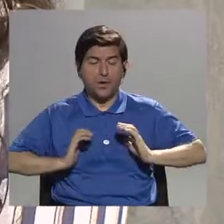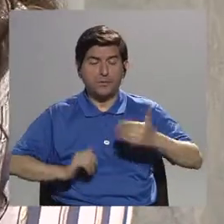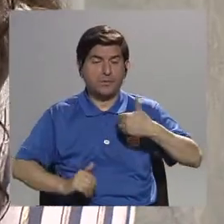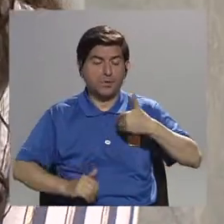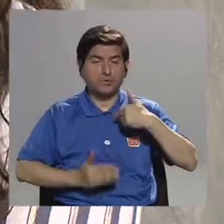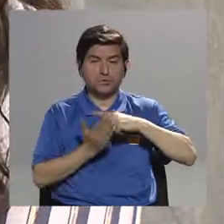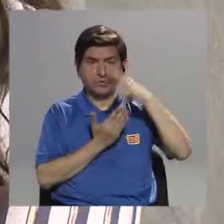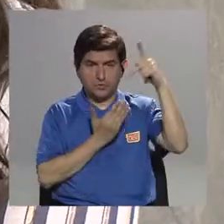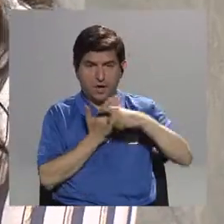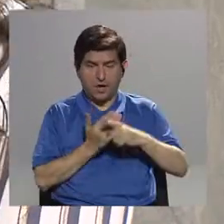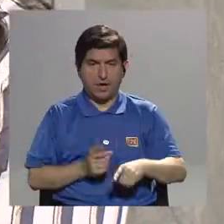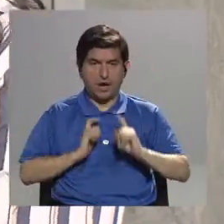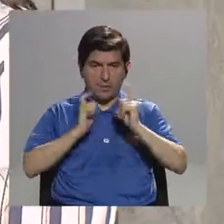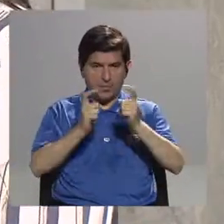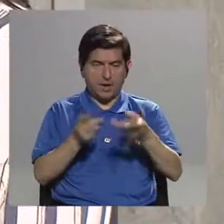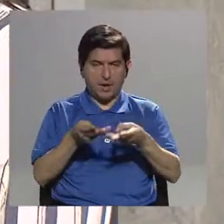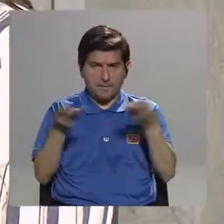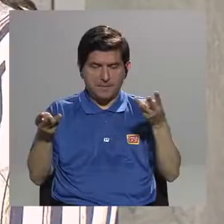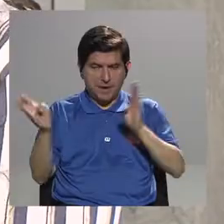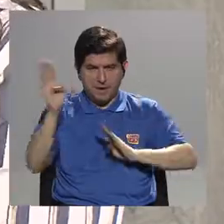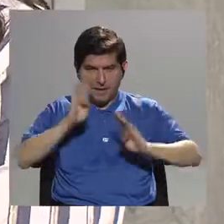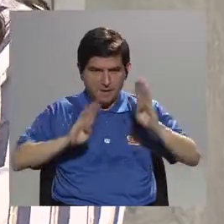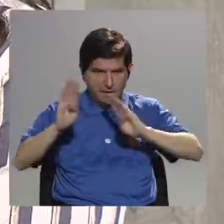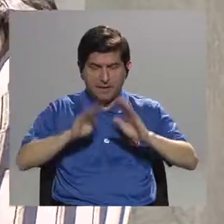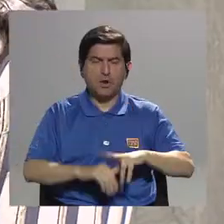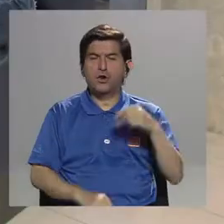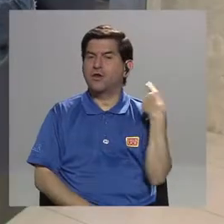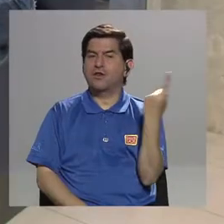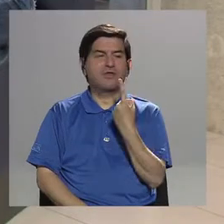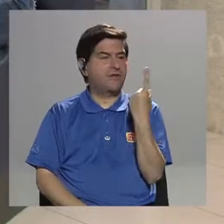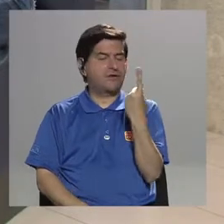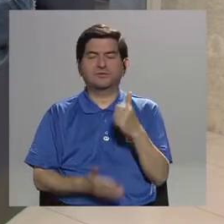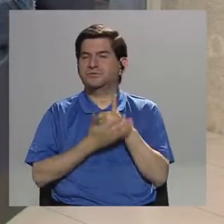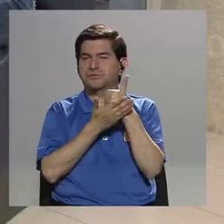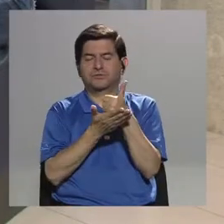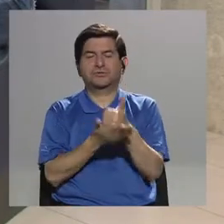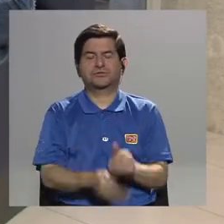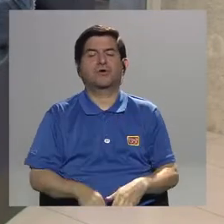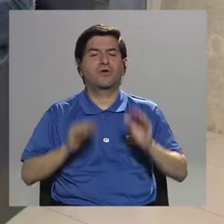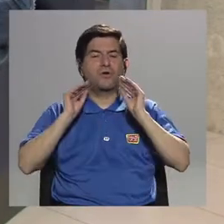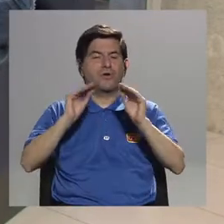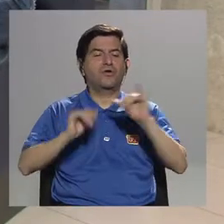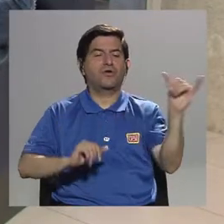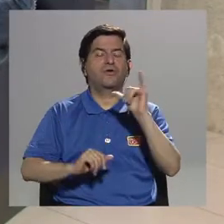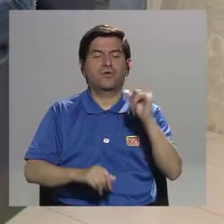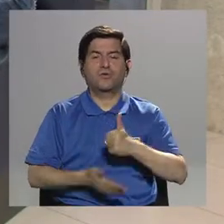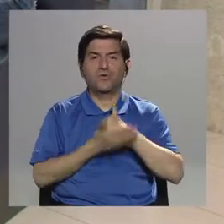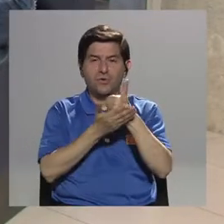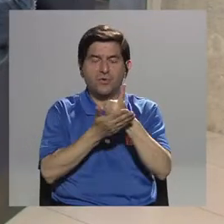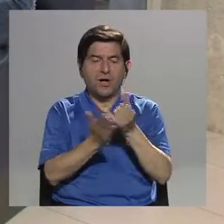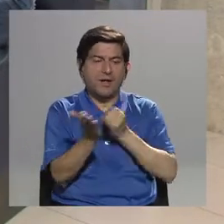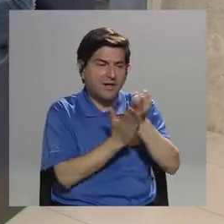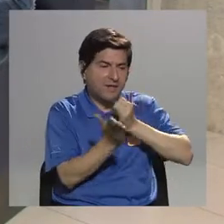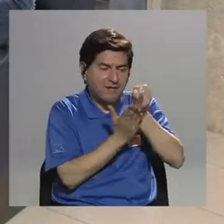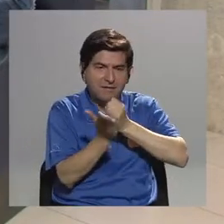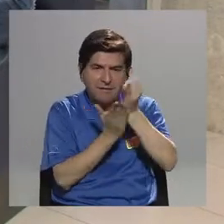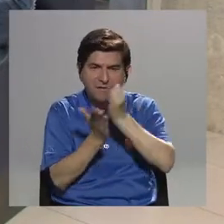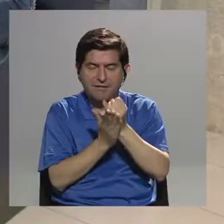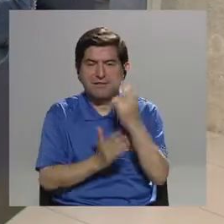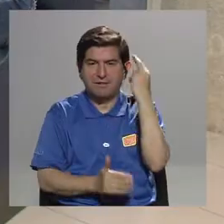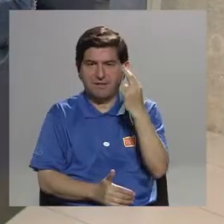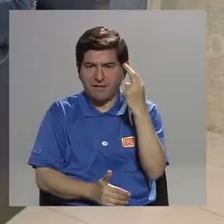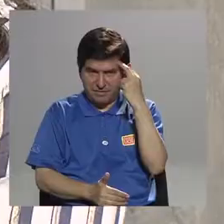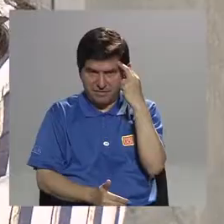que se obtienen del programa de donación y todo este material biológico, no solo estamos colaborando con la docencia, también se está colaborando con la investigación,